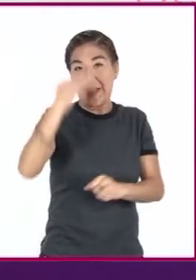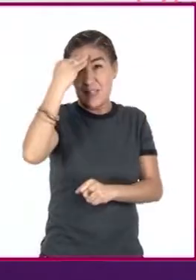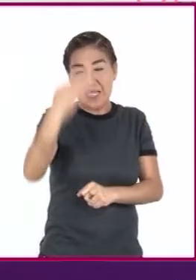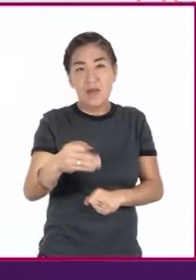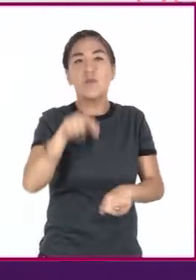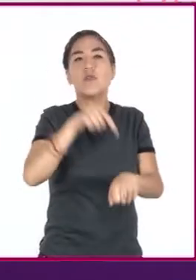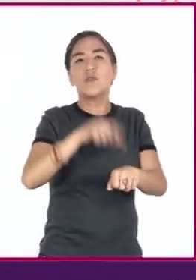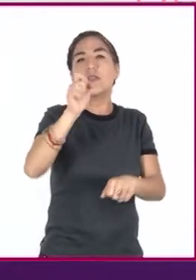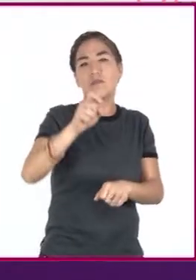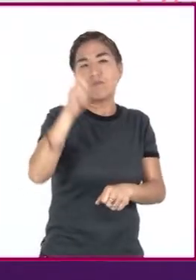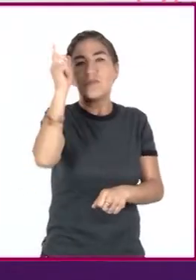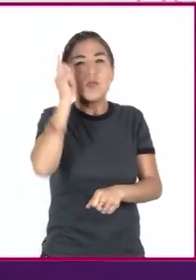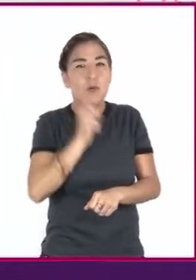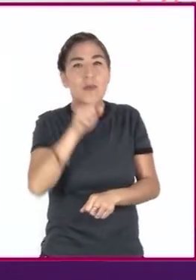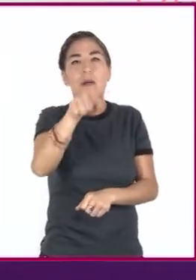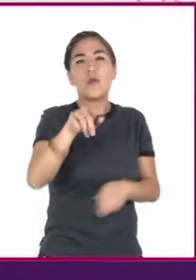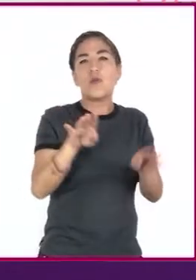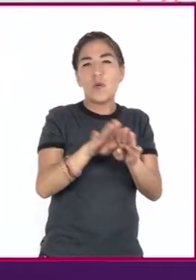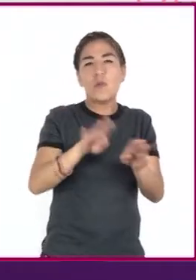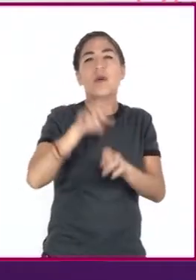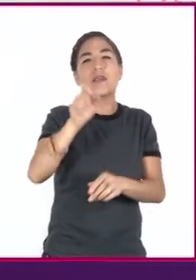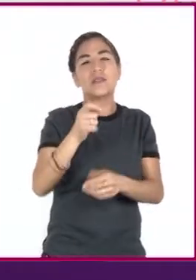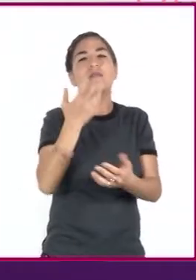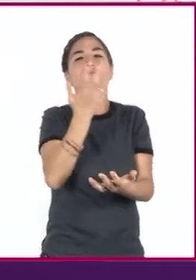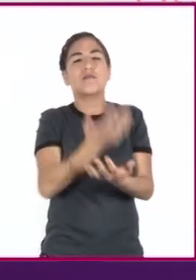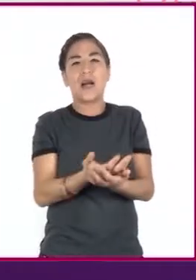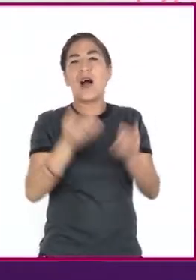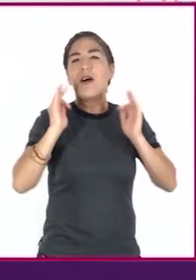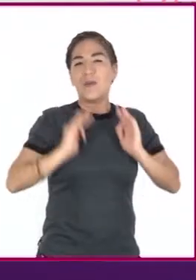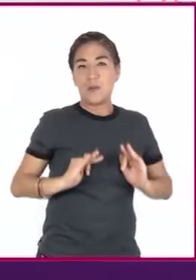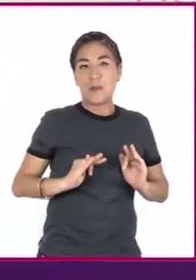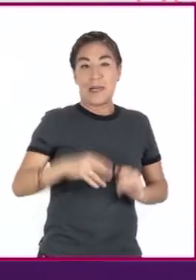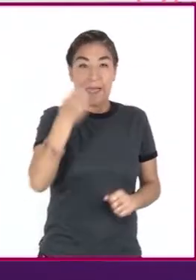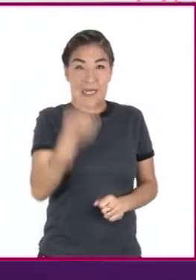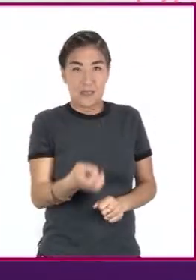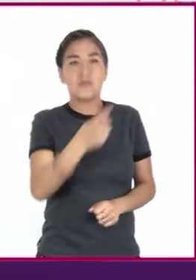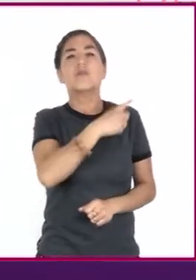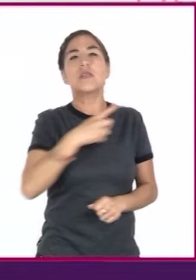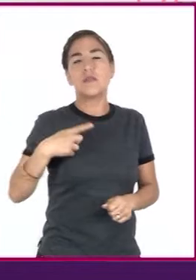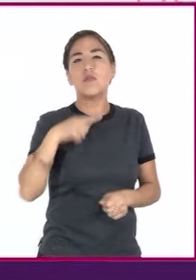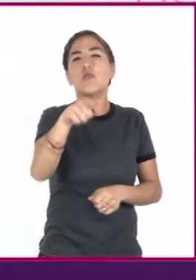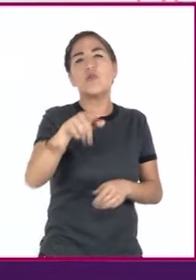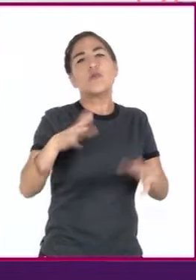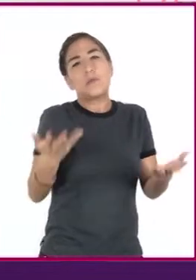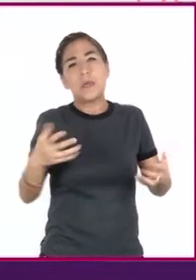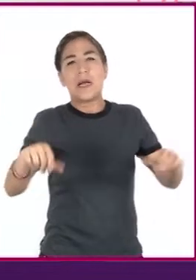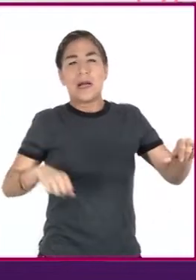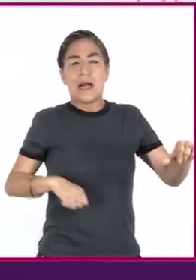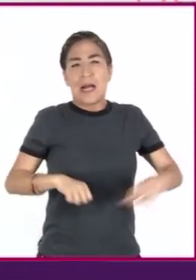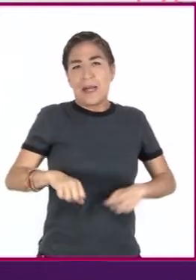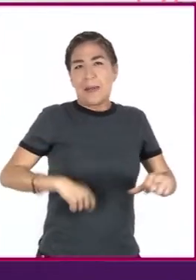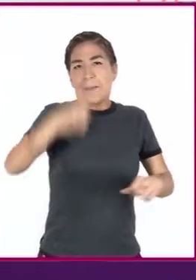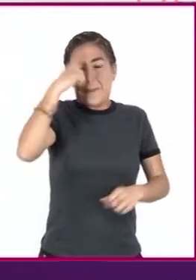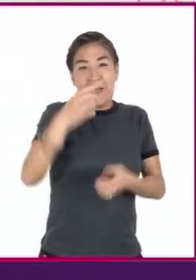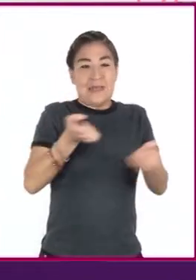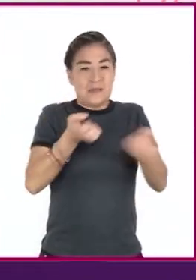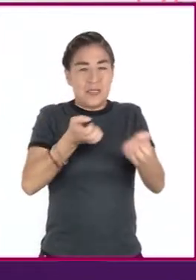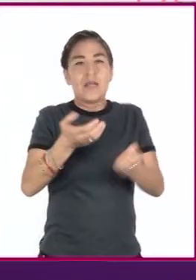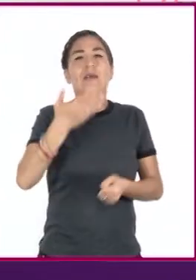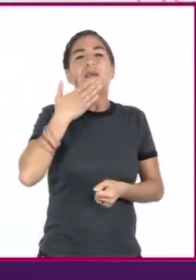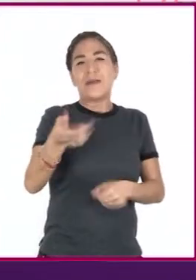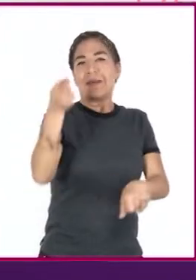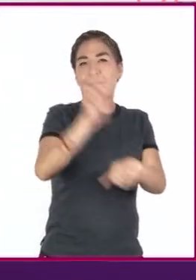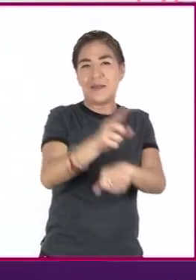que pasamos durmiendo y la calidad del sueño. Para ello, hay que hacer algún tipo de ejercicio físico todos los días,